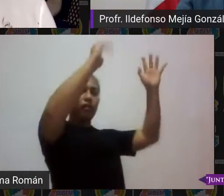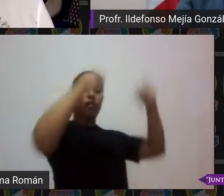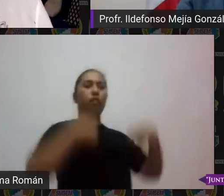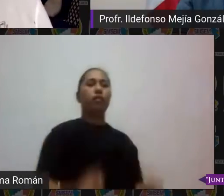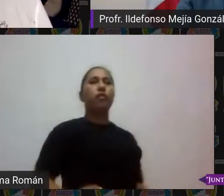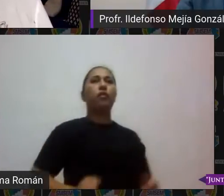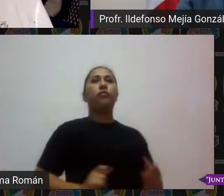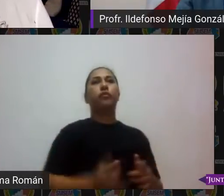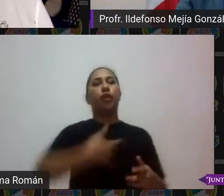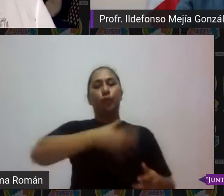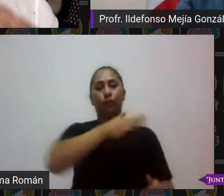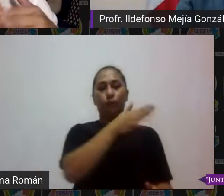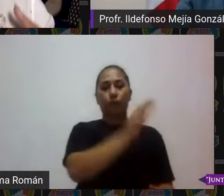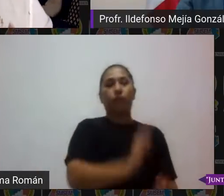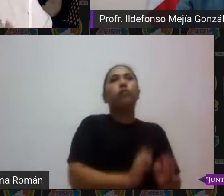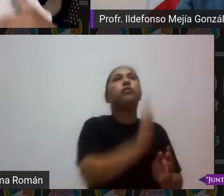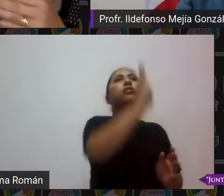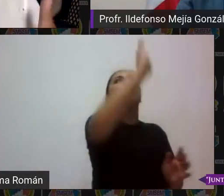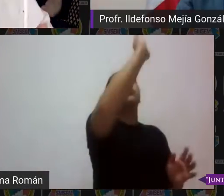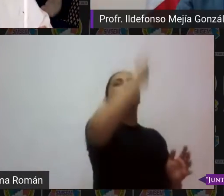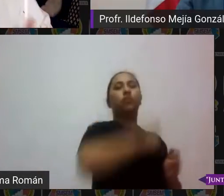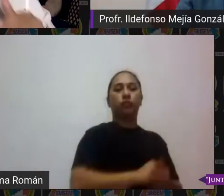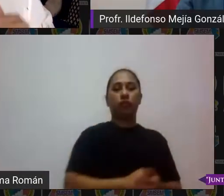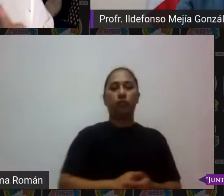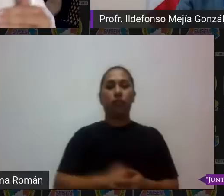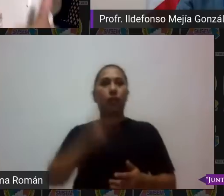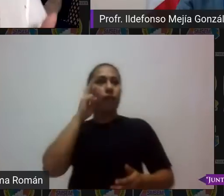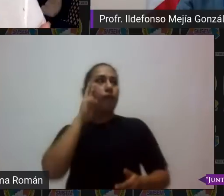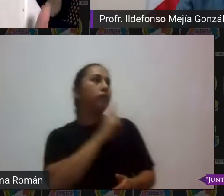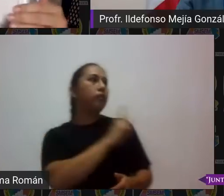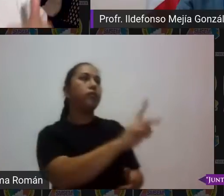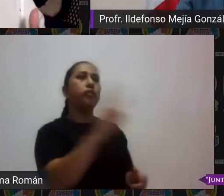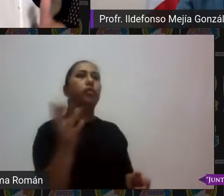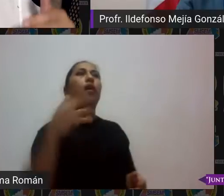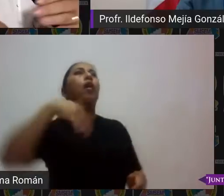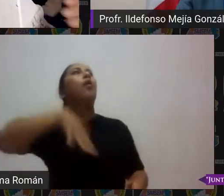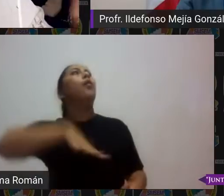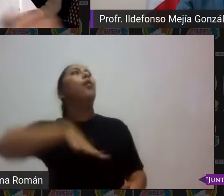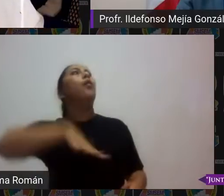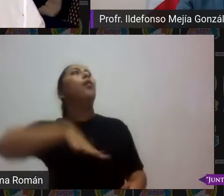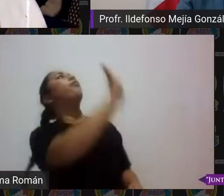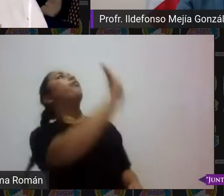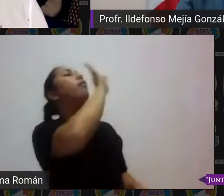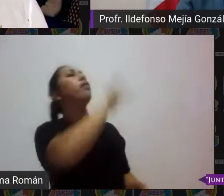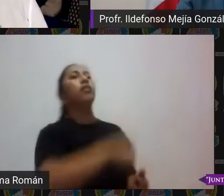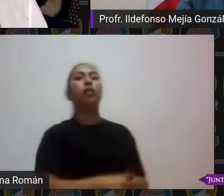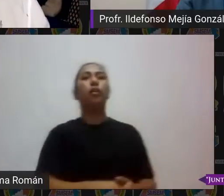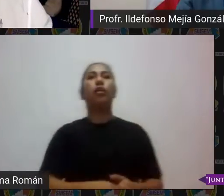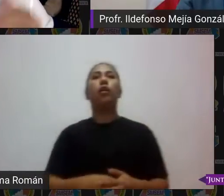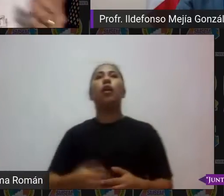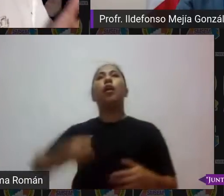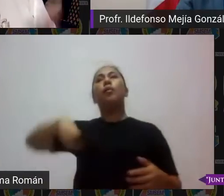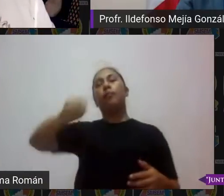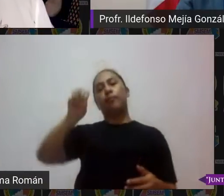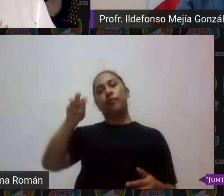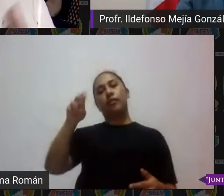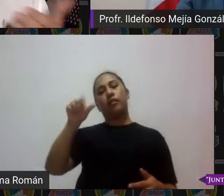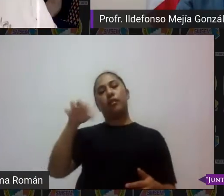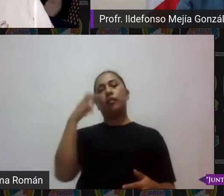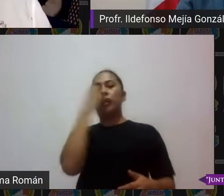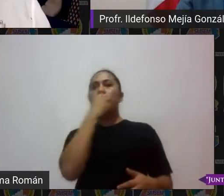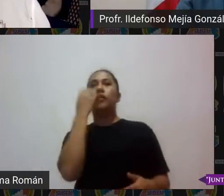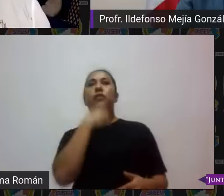trepar al árbol ya hicimos visible que hay una foca en la escuela margarita masa de juárez que tampoco